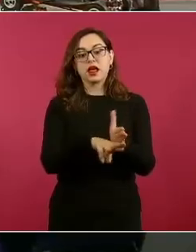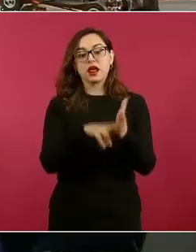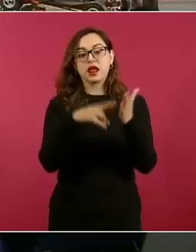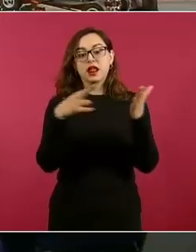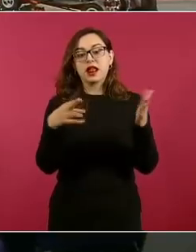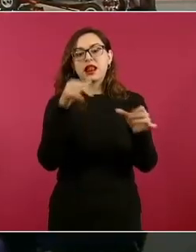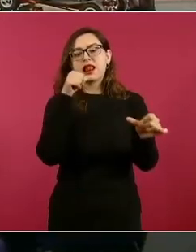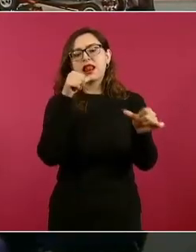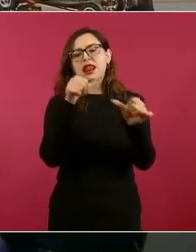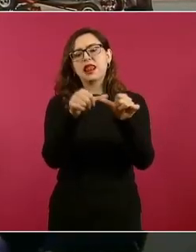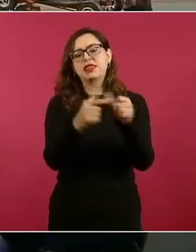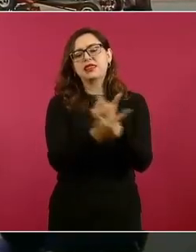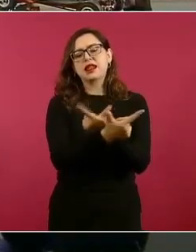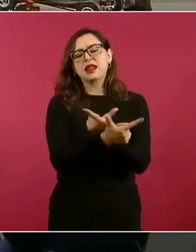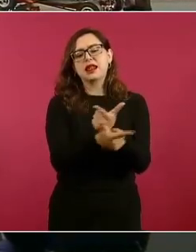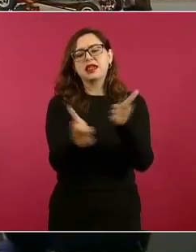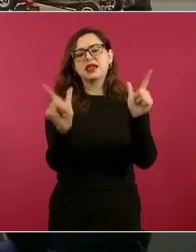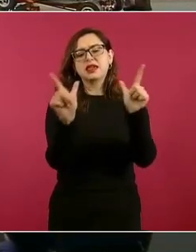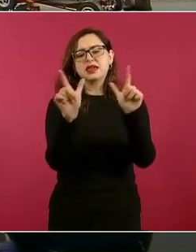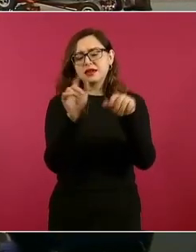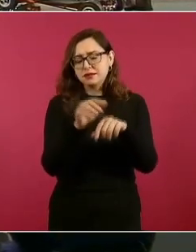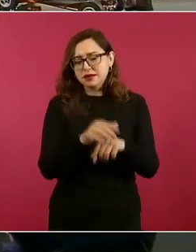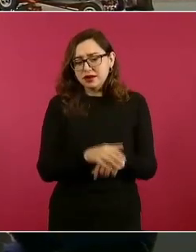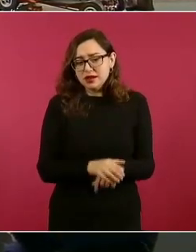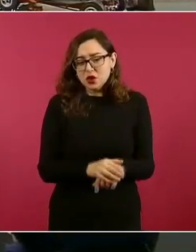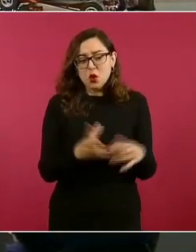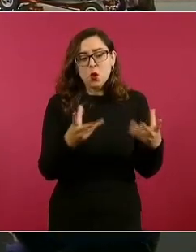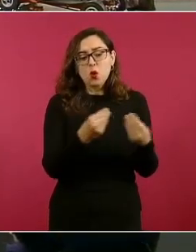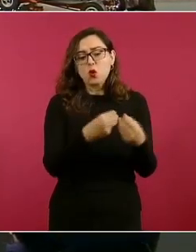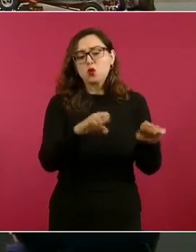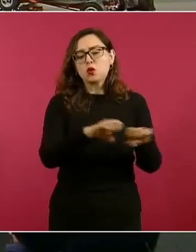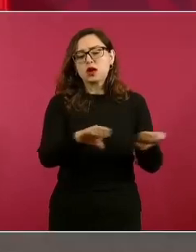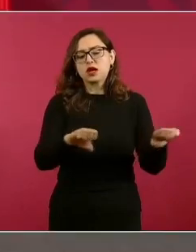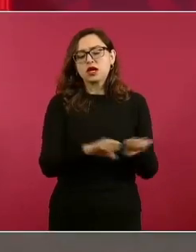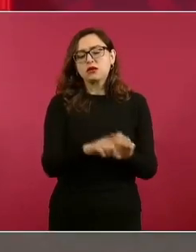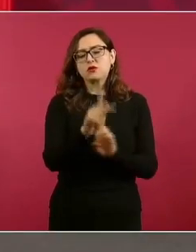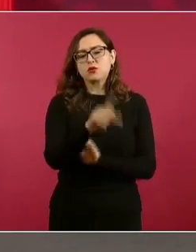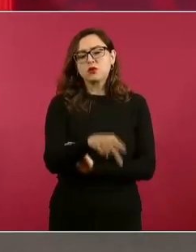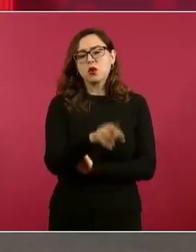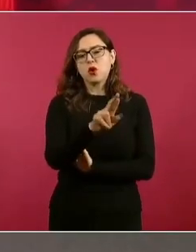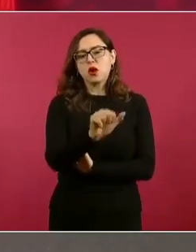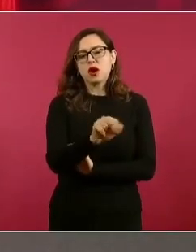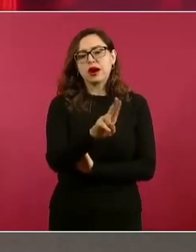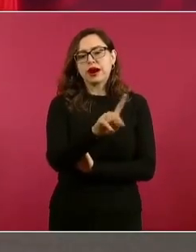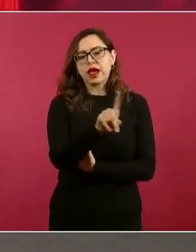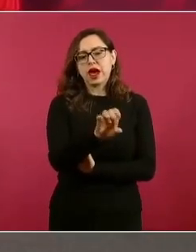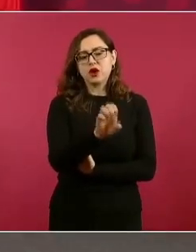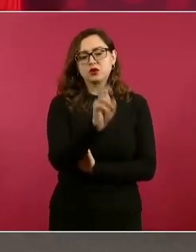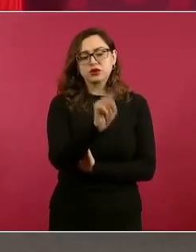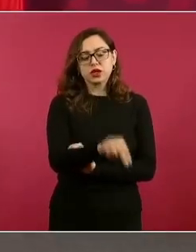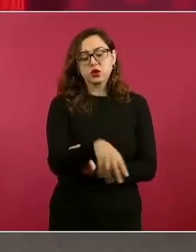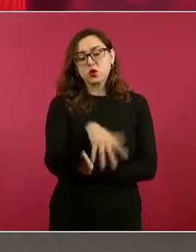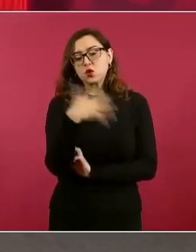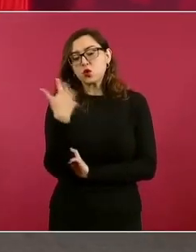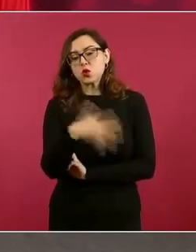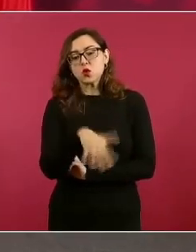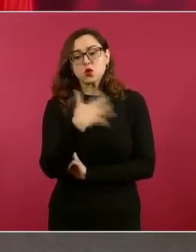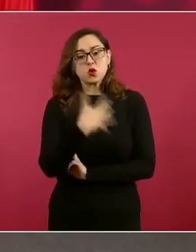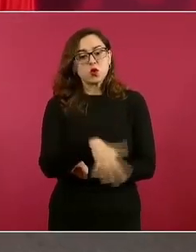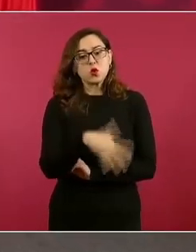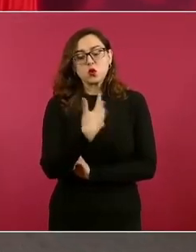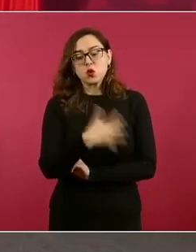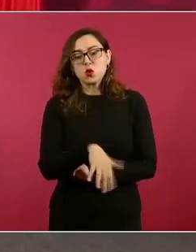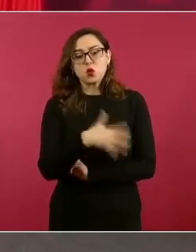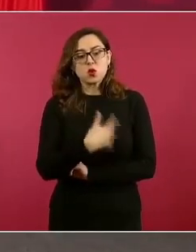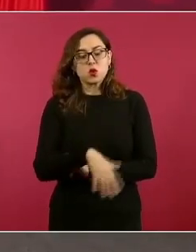Libres de Krause, imagínense. Pero ¿por qué no lo pones? Porque